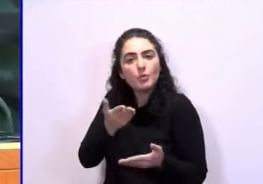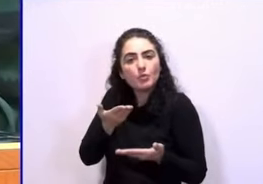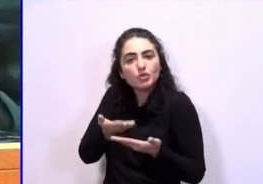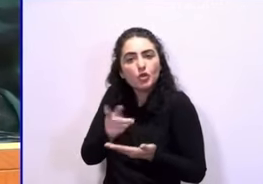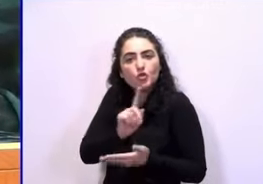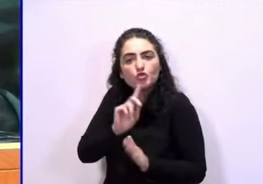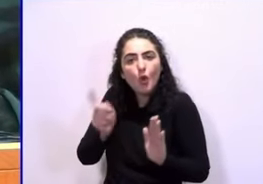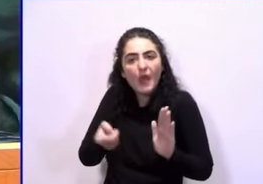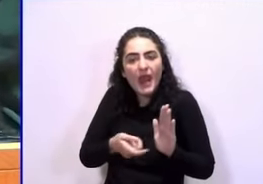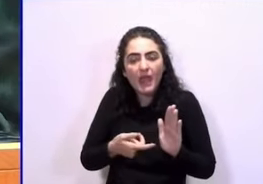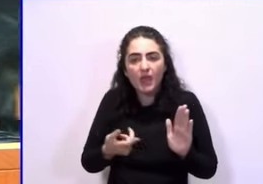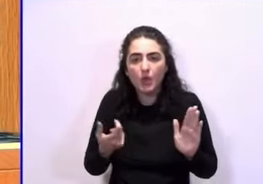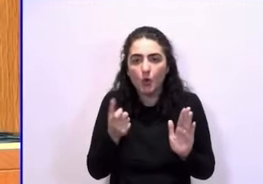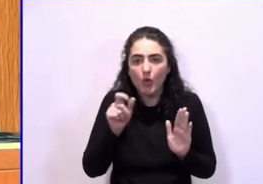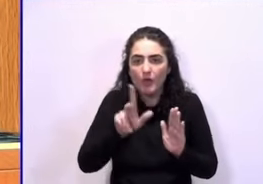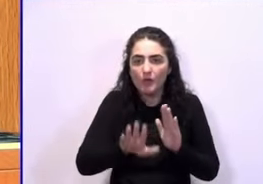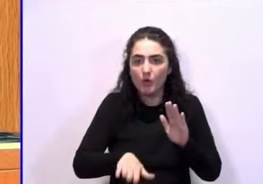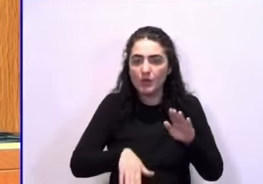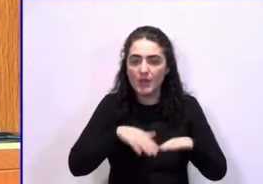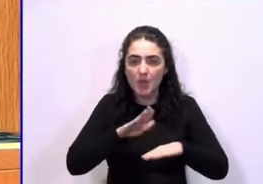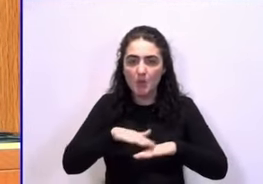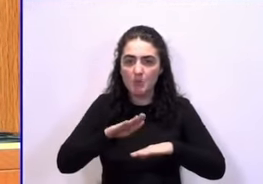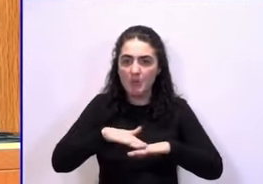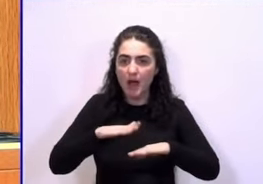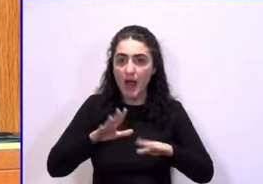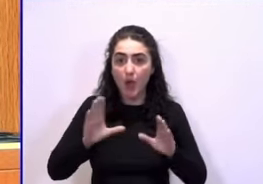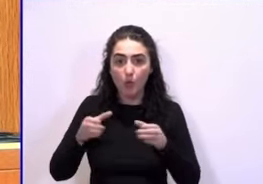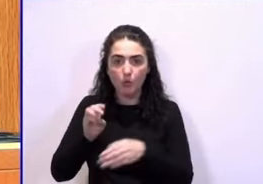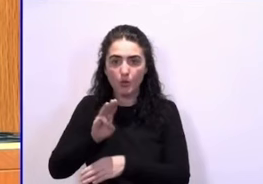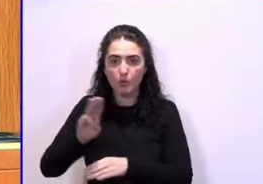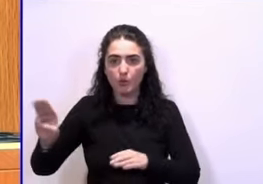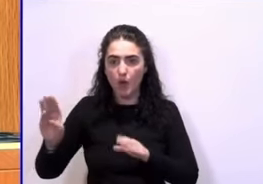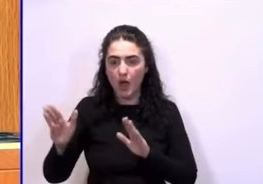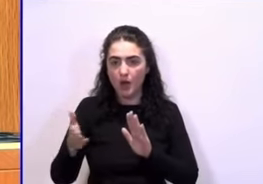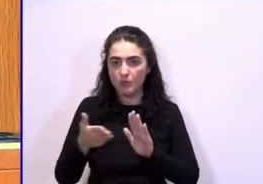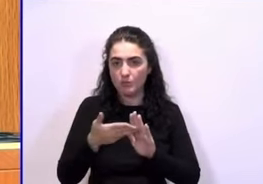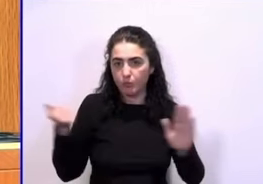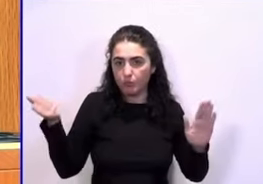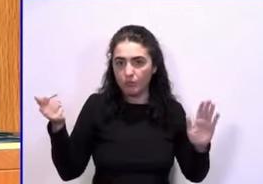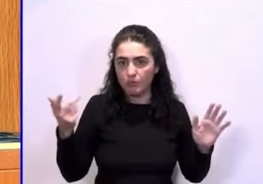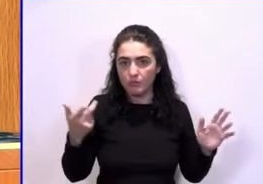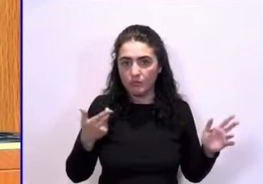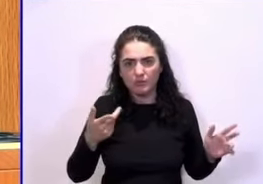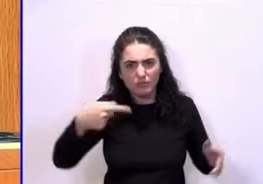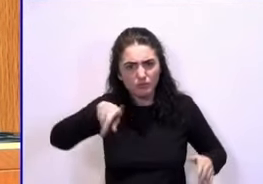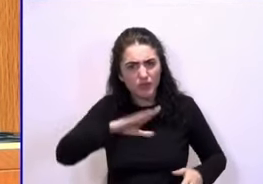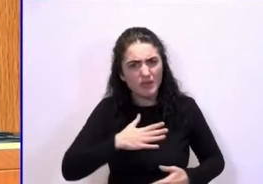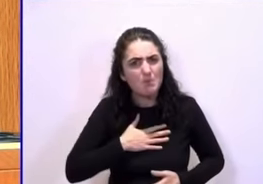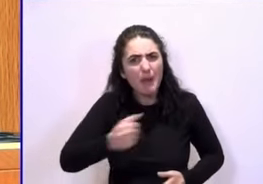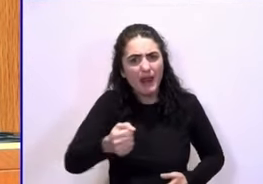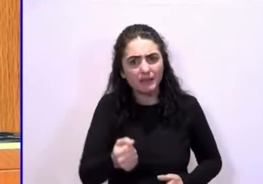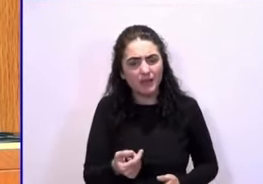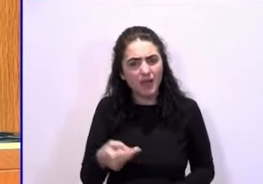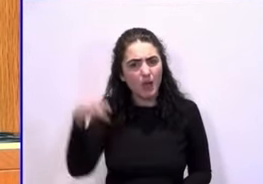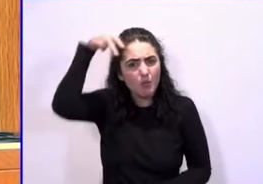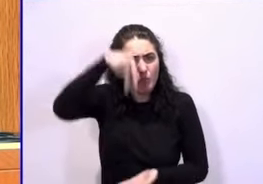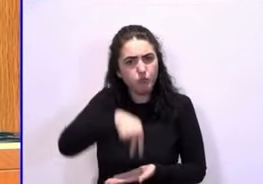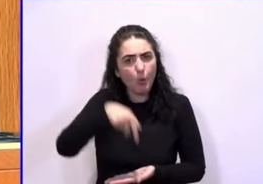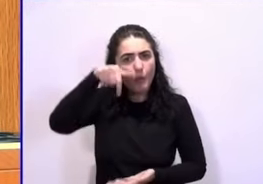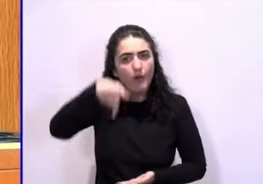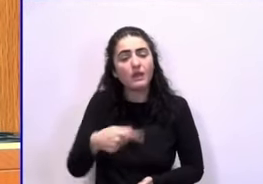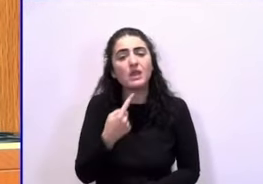proposición no de ley para que la derogue el Partido Popular. Tengan la valentía de venir aquí a decir